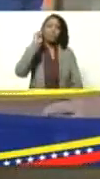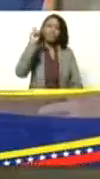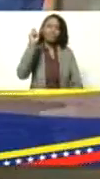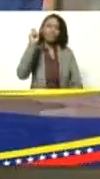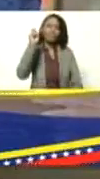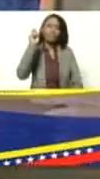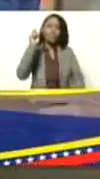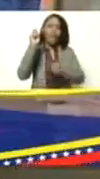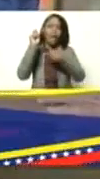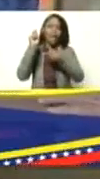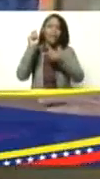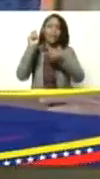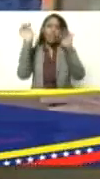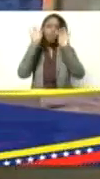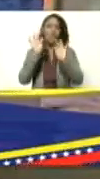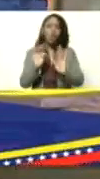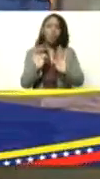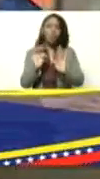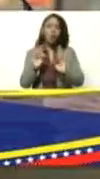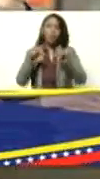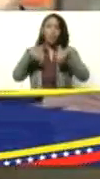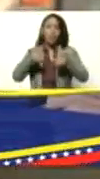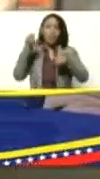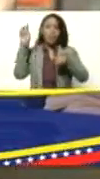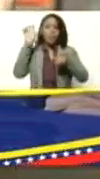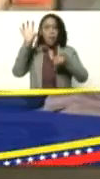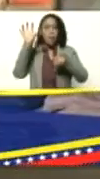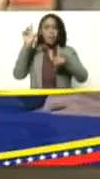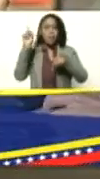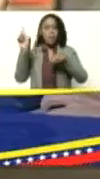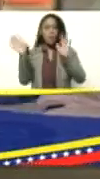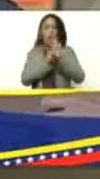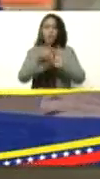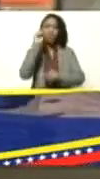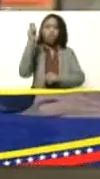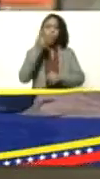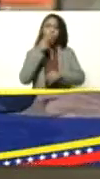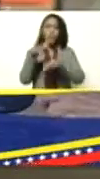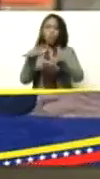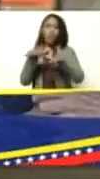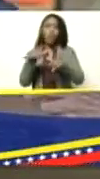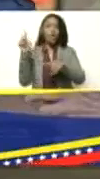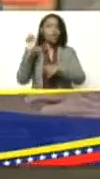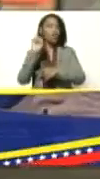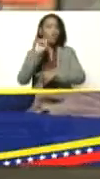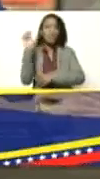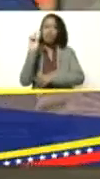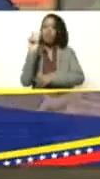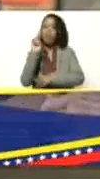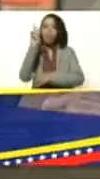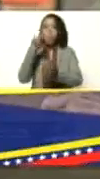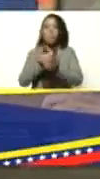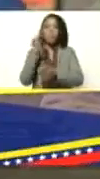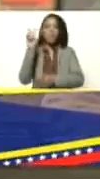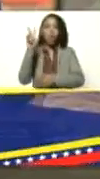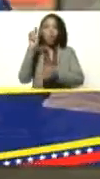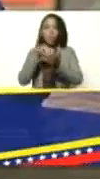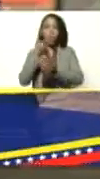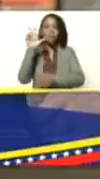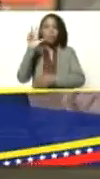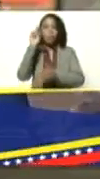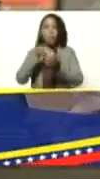este modelo de país parir esta constitución hermosa no es la Venezuela del 2002 2003